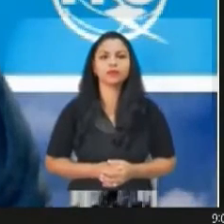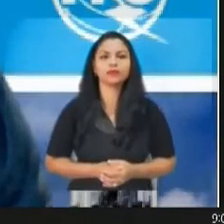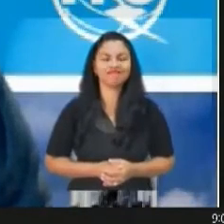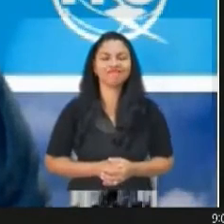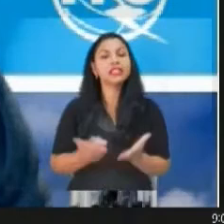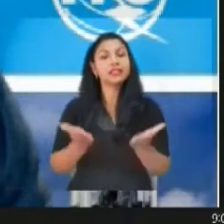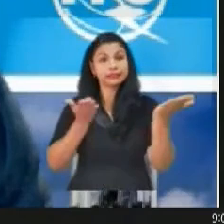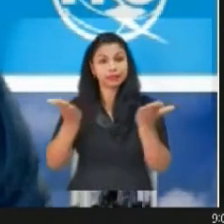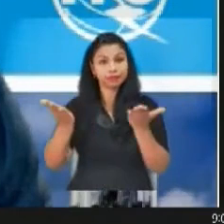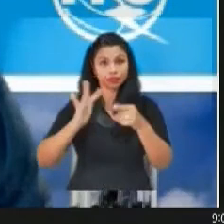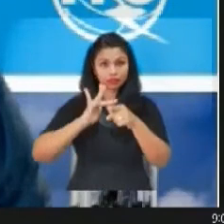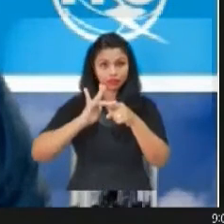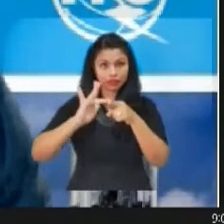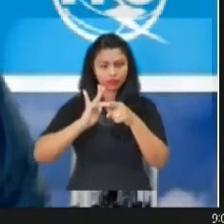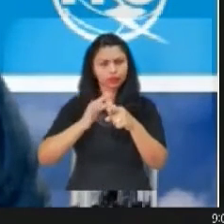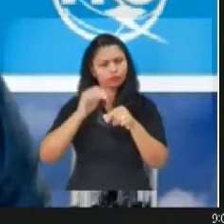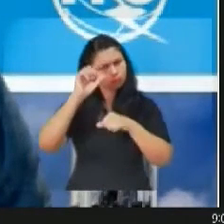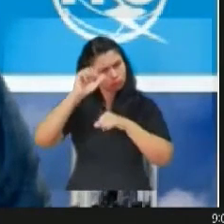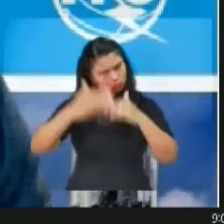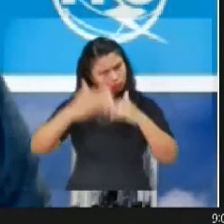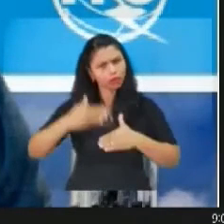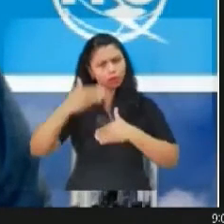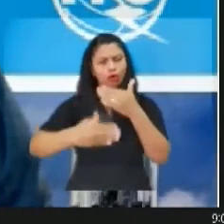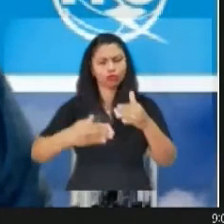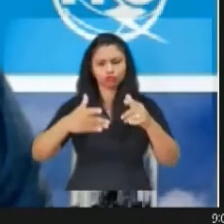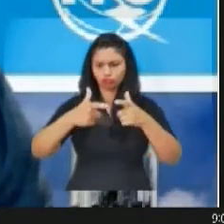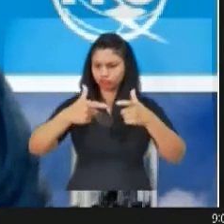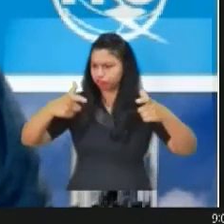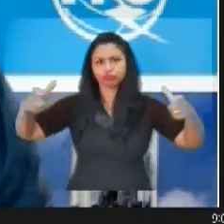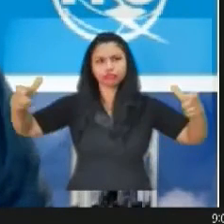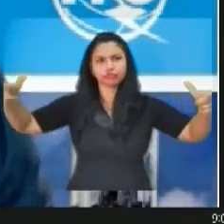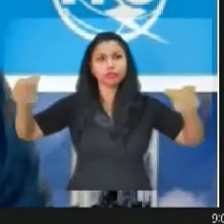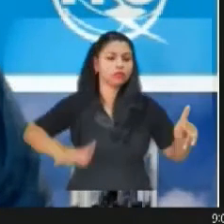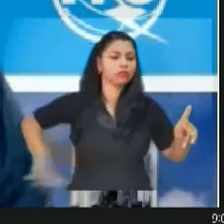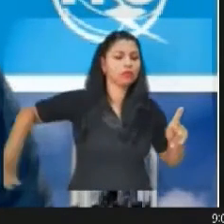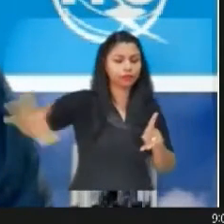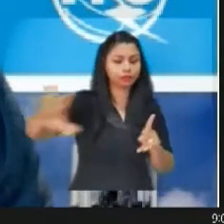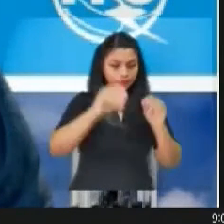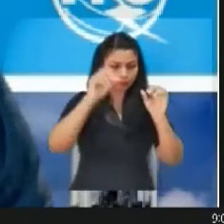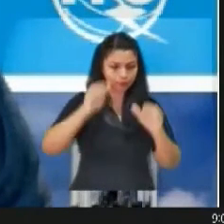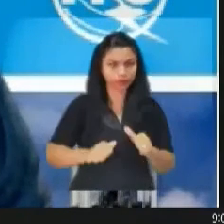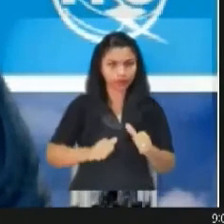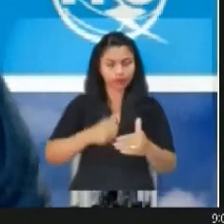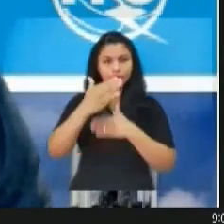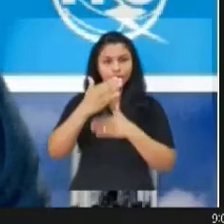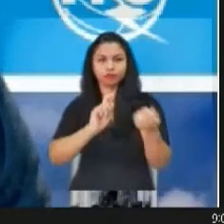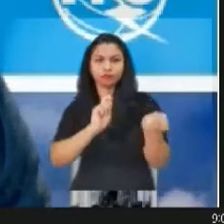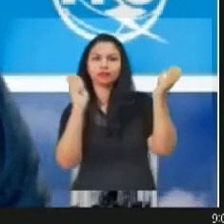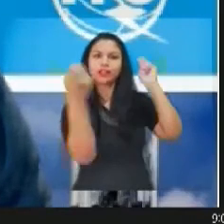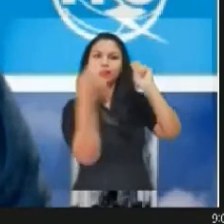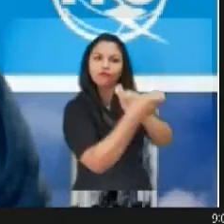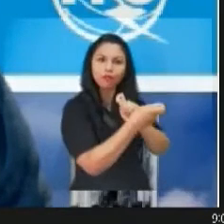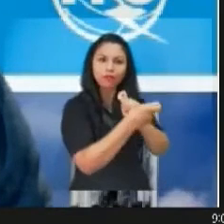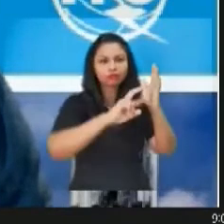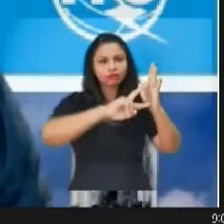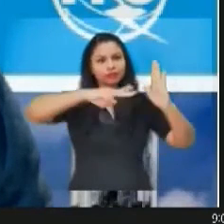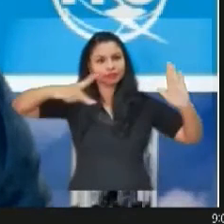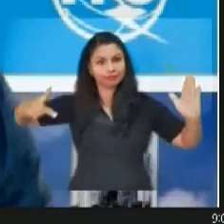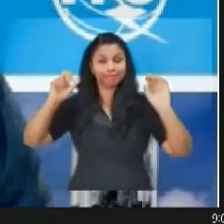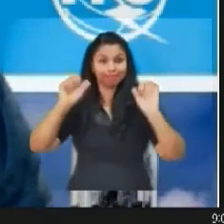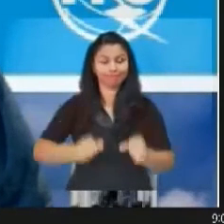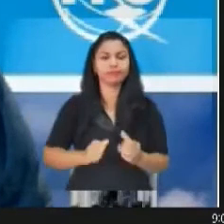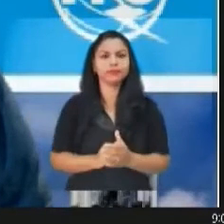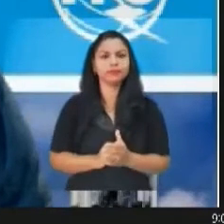la conectividad de banda ancha a todas las personas y hacer realidad la transformación digital. Para lograr el